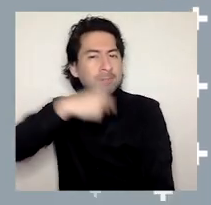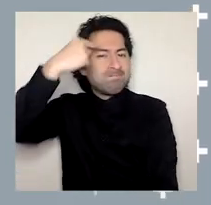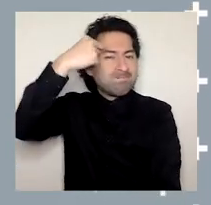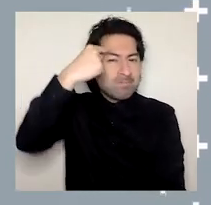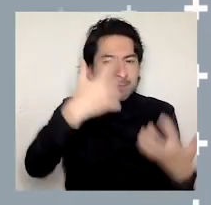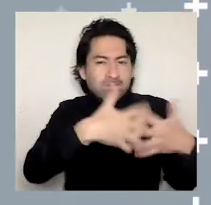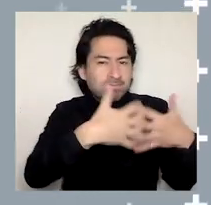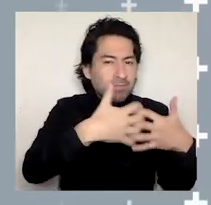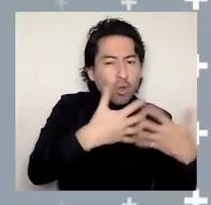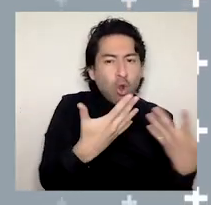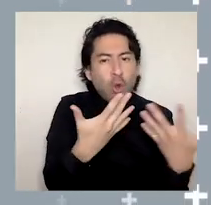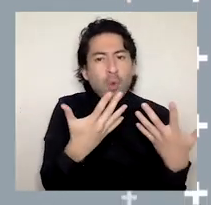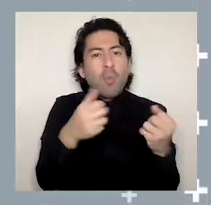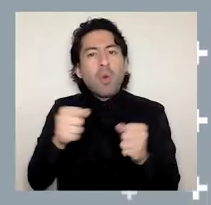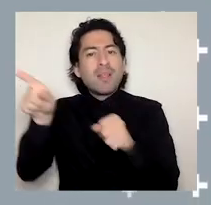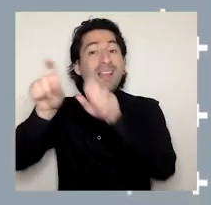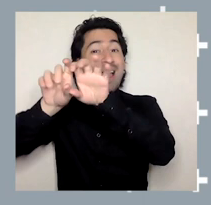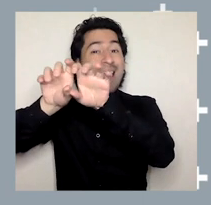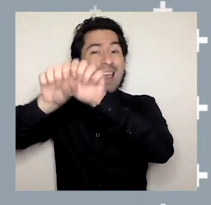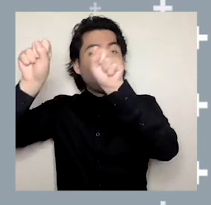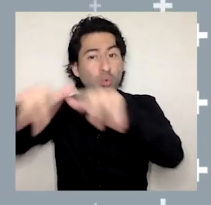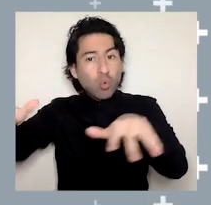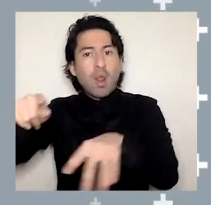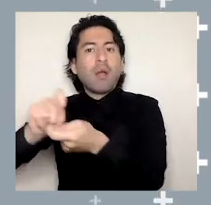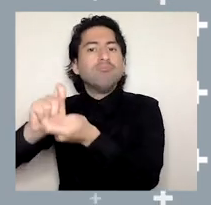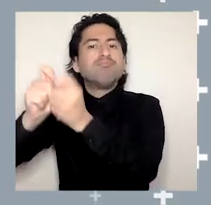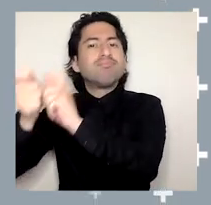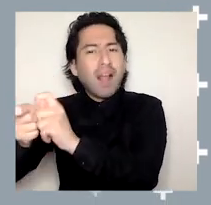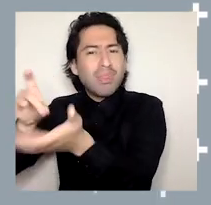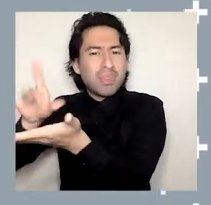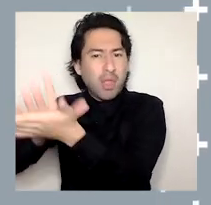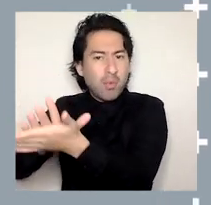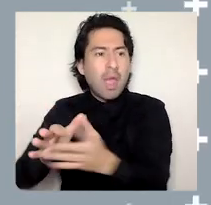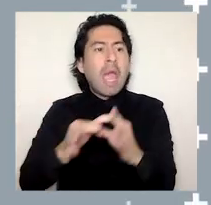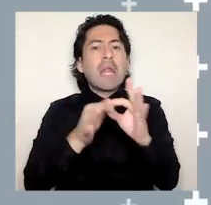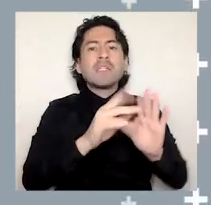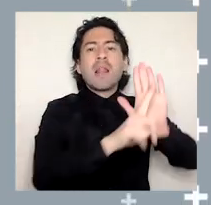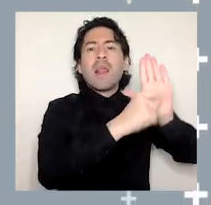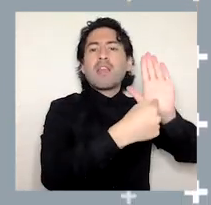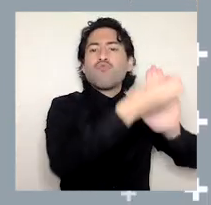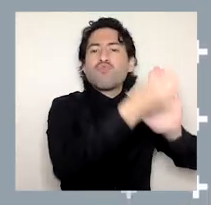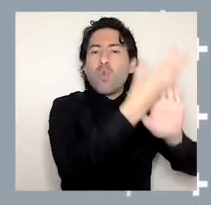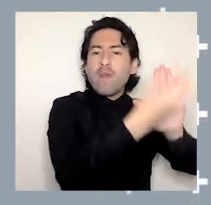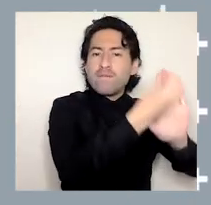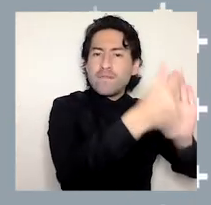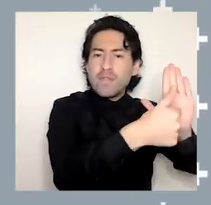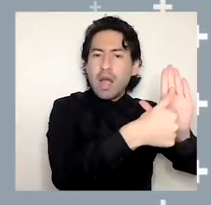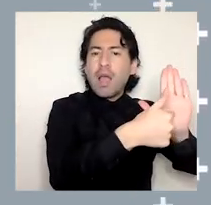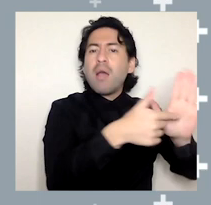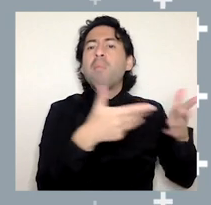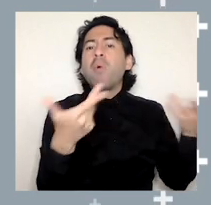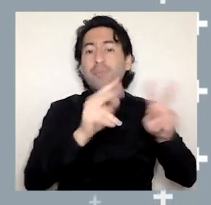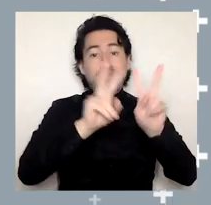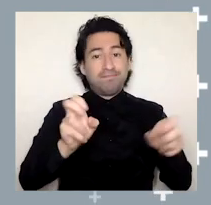mejorar la estructura de esta deuda, gracias a nuevas normativas legales implementadas en el marco de la pandemia